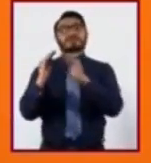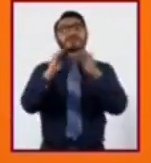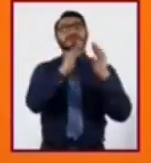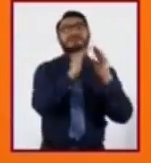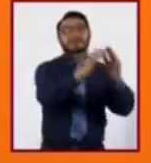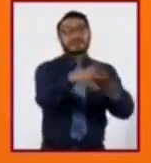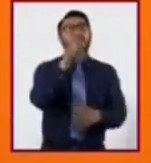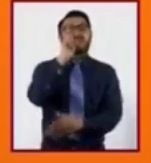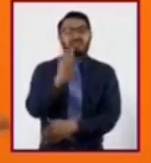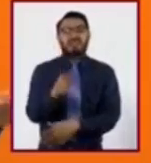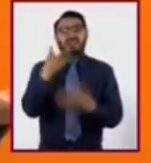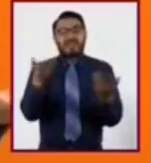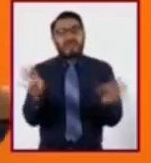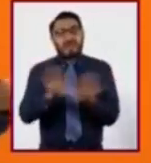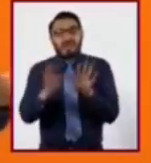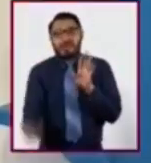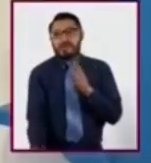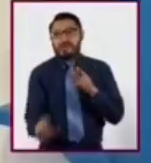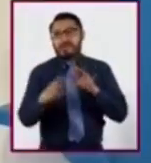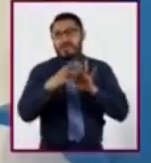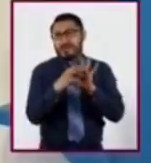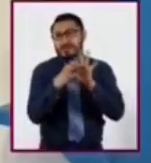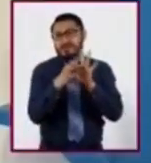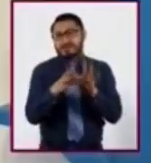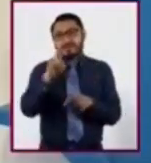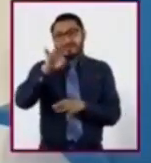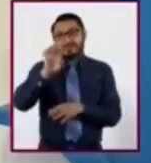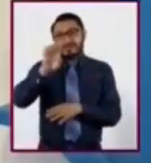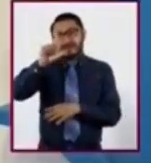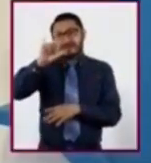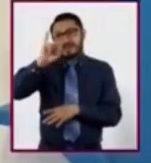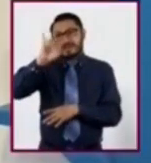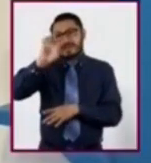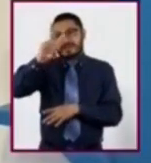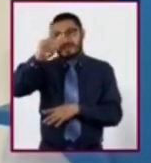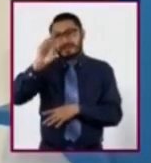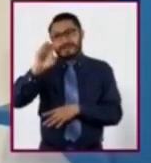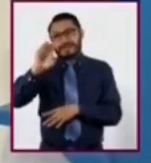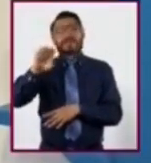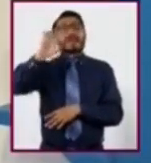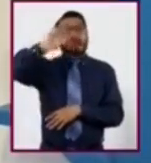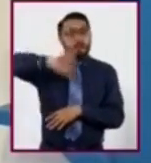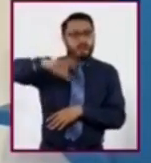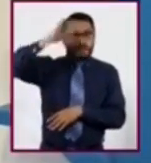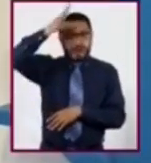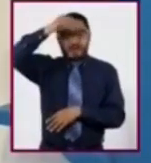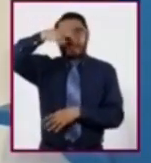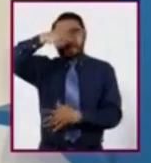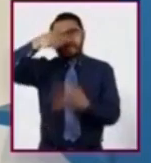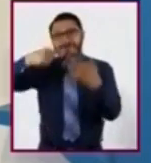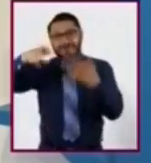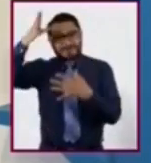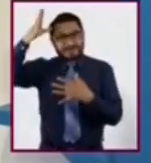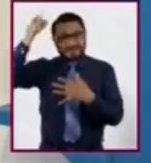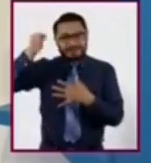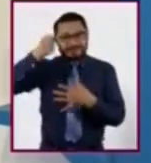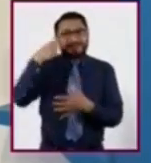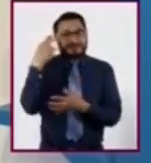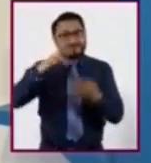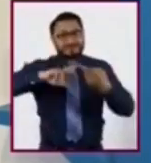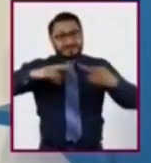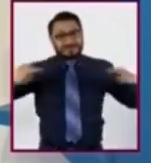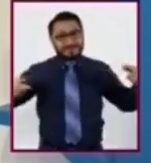y qué tienen que ver con el relieve. Justo en esta sesión, aprenderemos algunos de esos conceptos que están